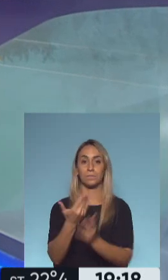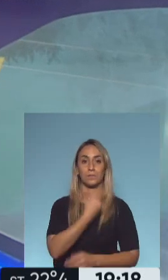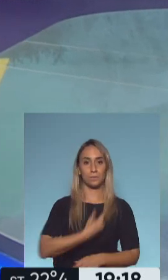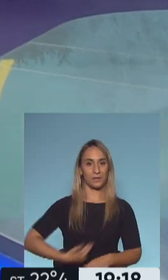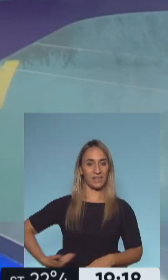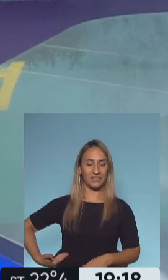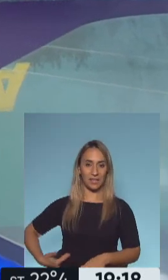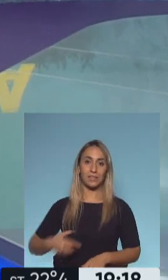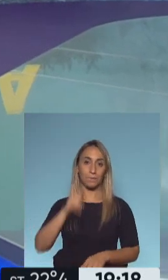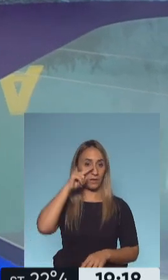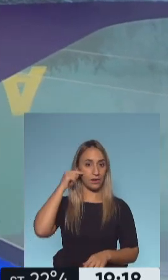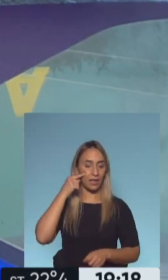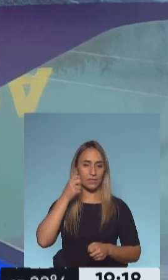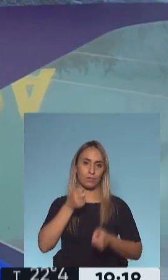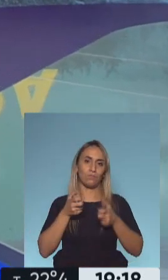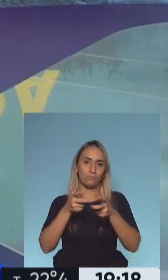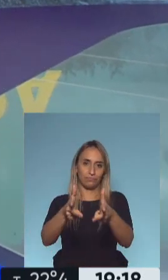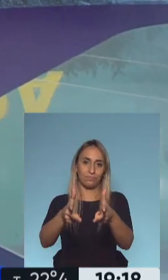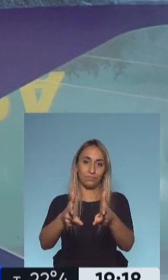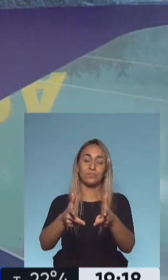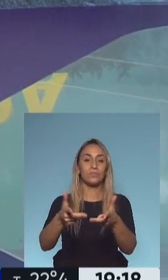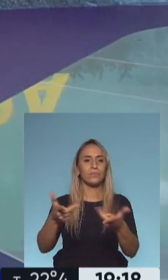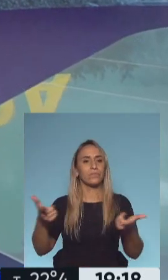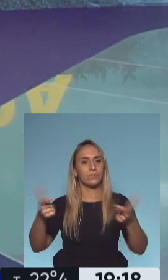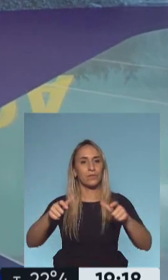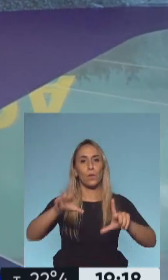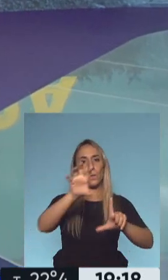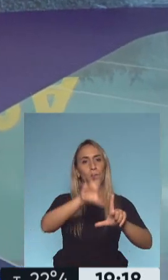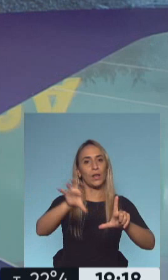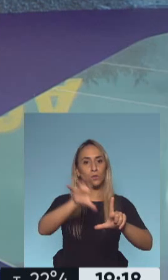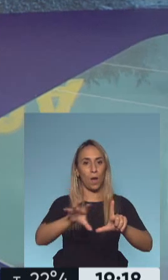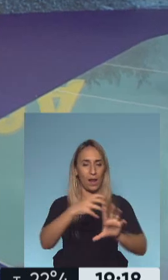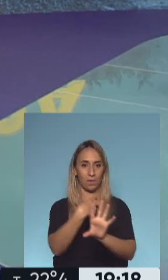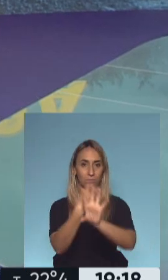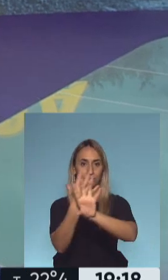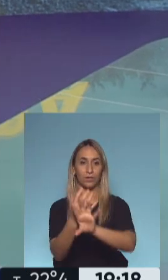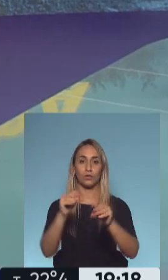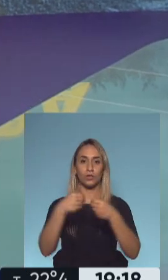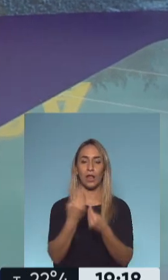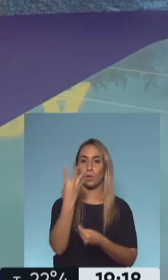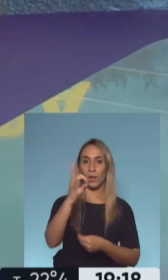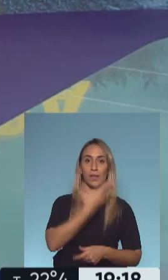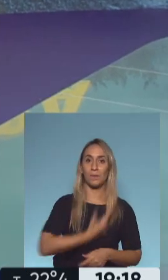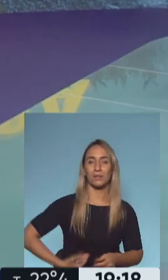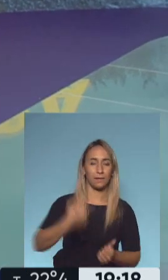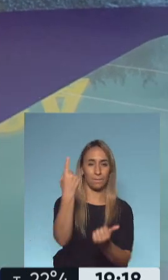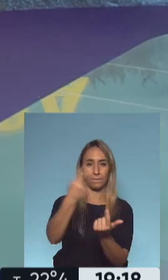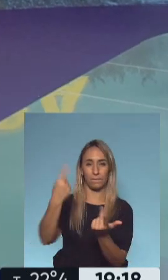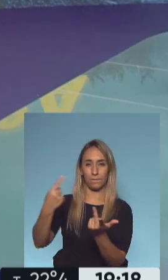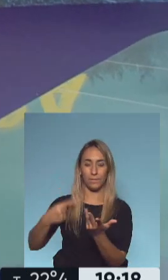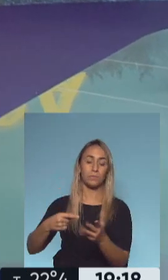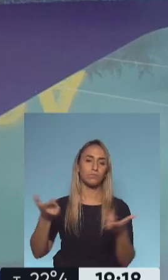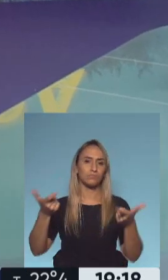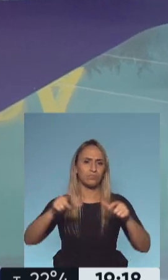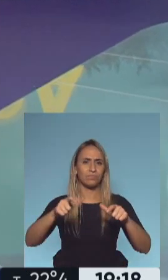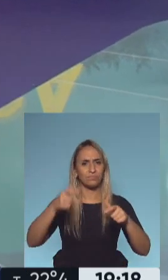nación, Alberto Fernández, en el marco del encuentro virtual con 40 mandatarios a propósito del Día Internacional